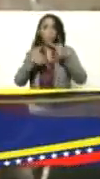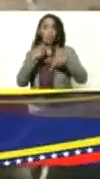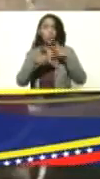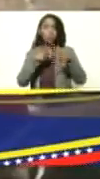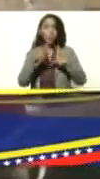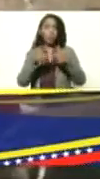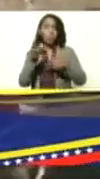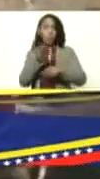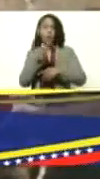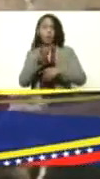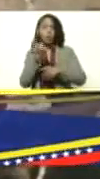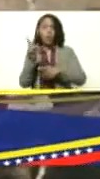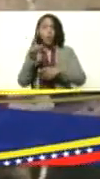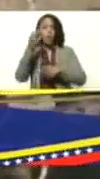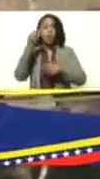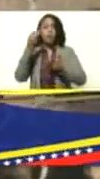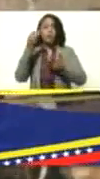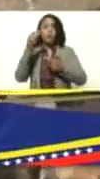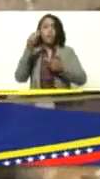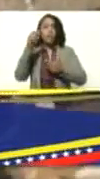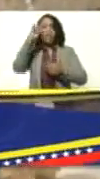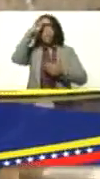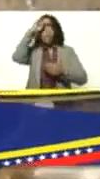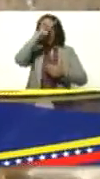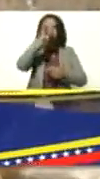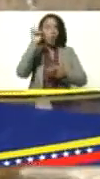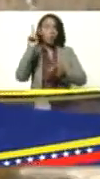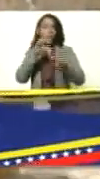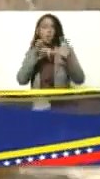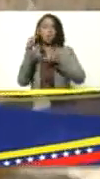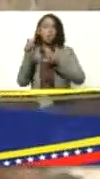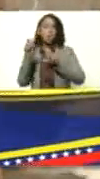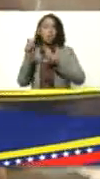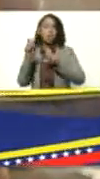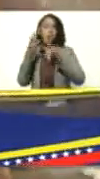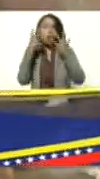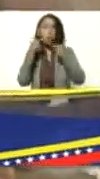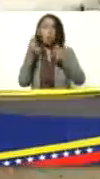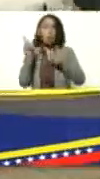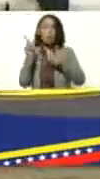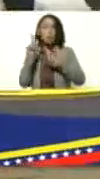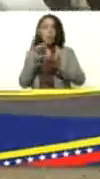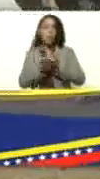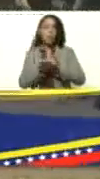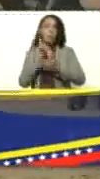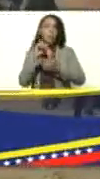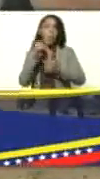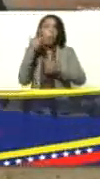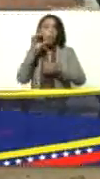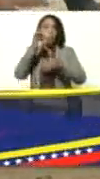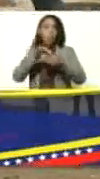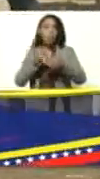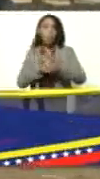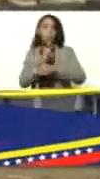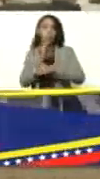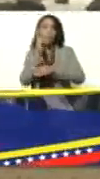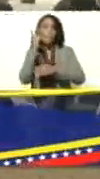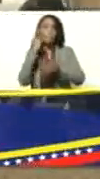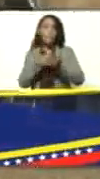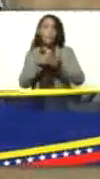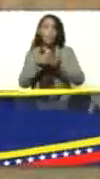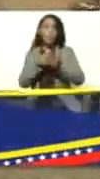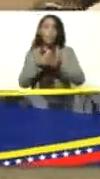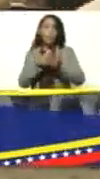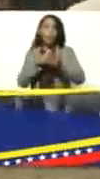de la parte de toro tenemos aproximadamente 800 animales en ceba y tenemos una siembra de 800 a 1000 hectáreas de